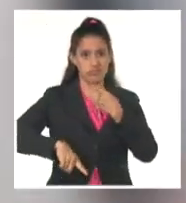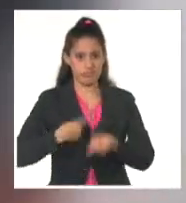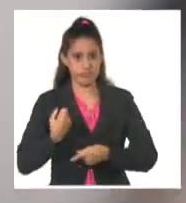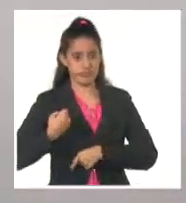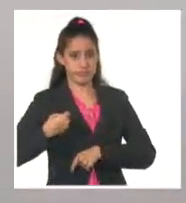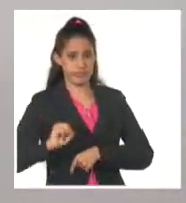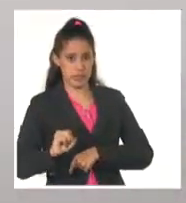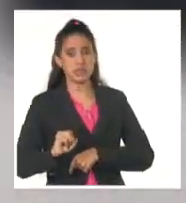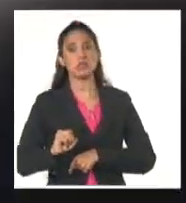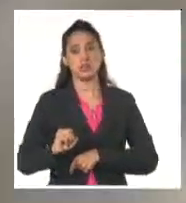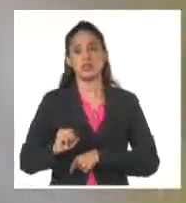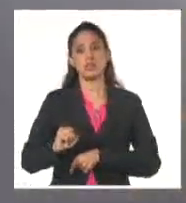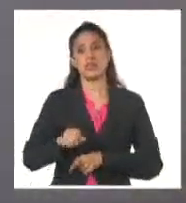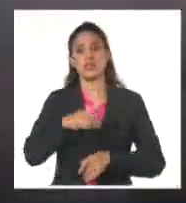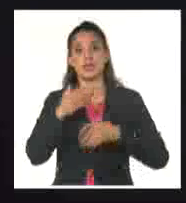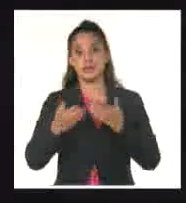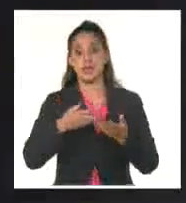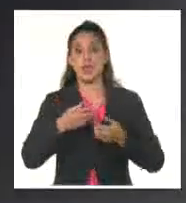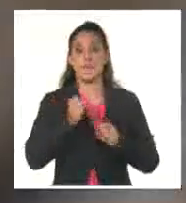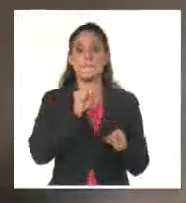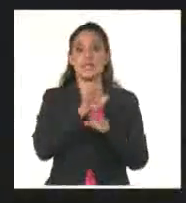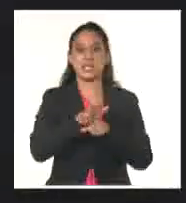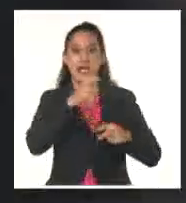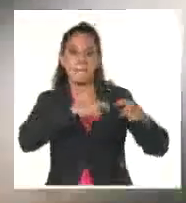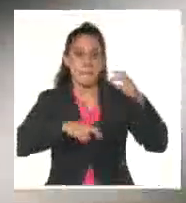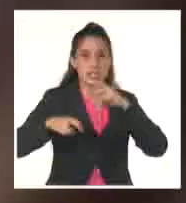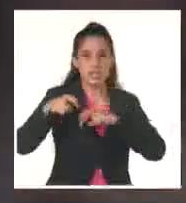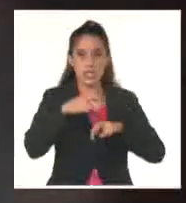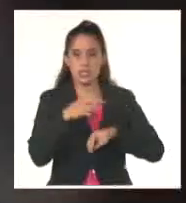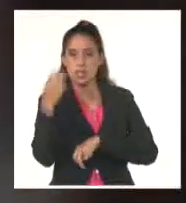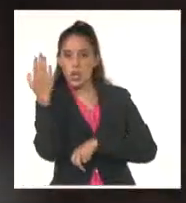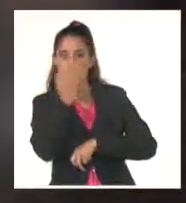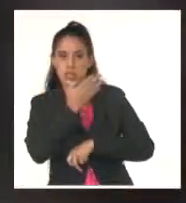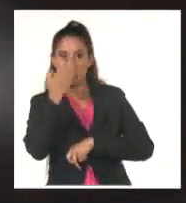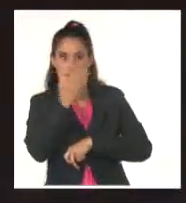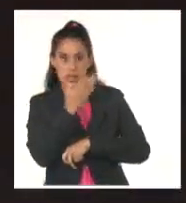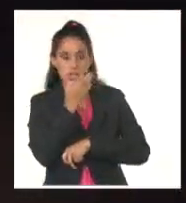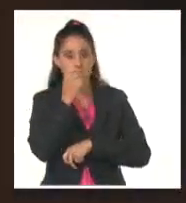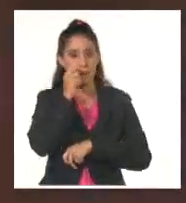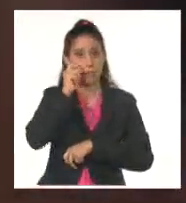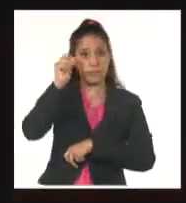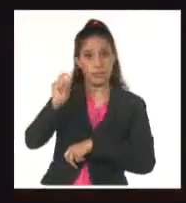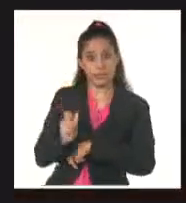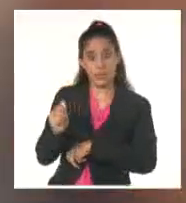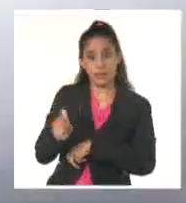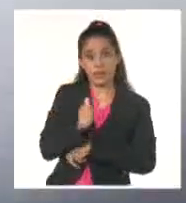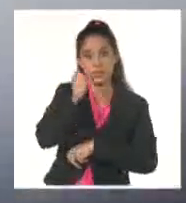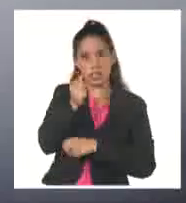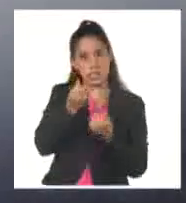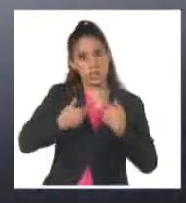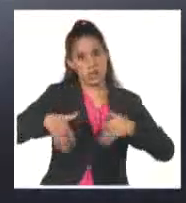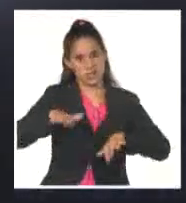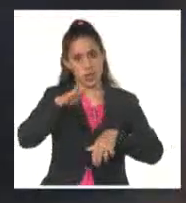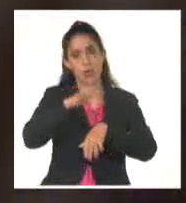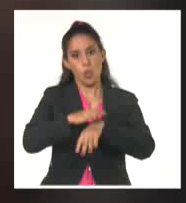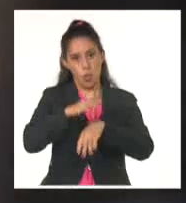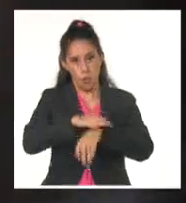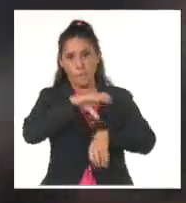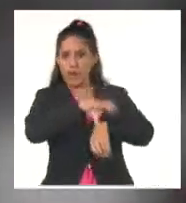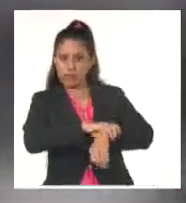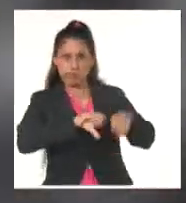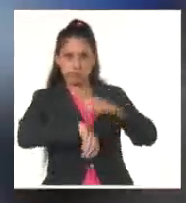asimismo el inicio de las investigaciones por parte del gobierno del presidente Luis Arce para esclarecer y penalizar el intento de